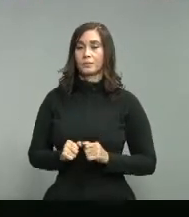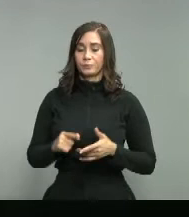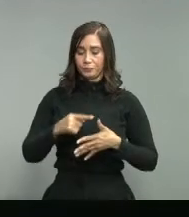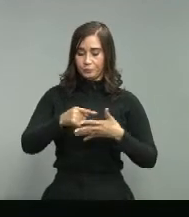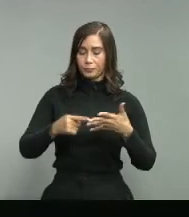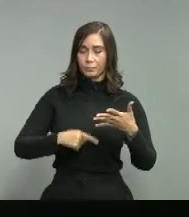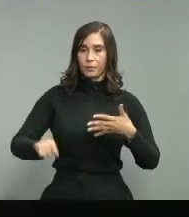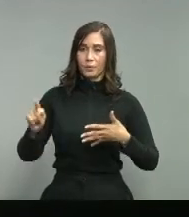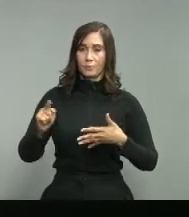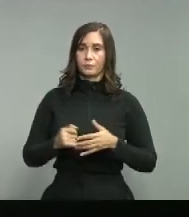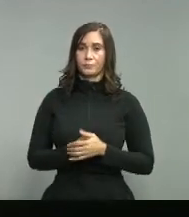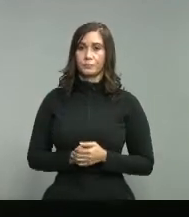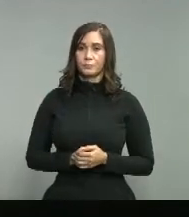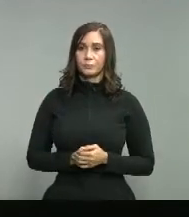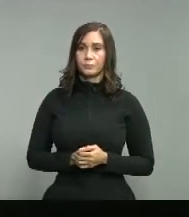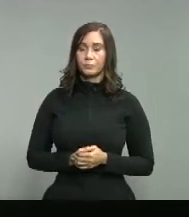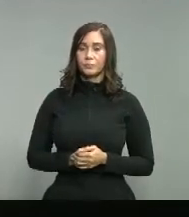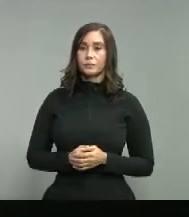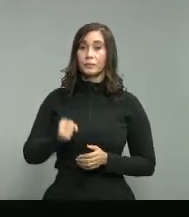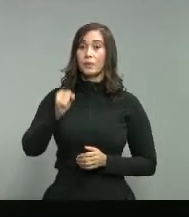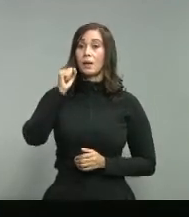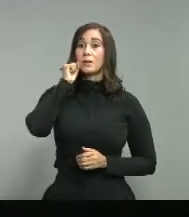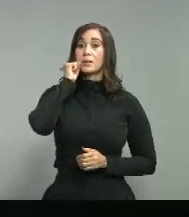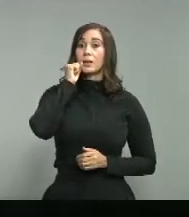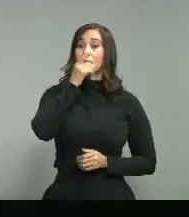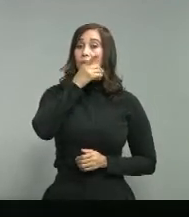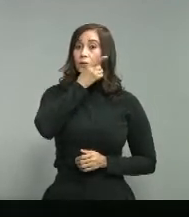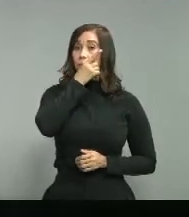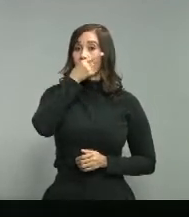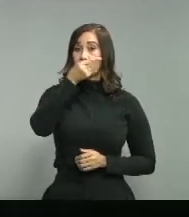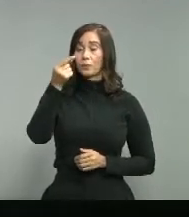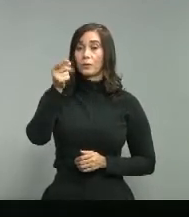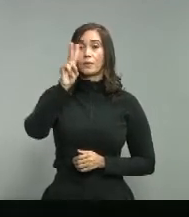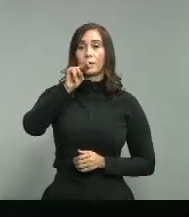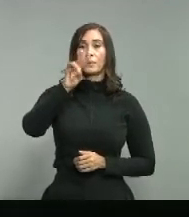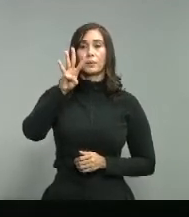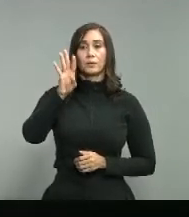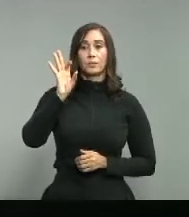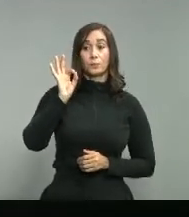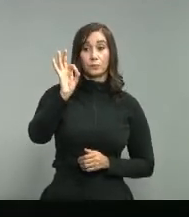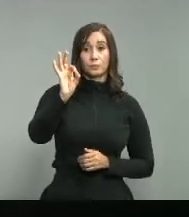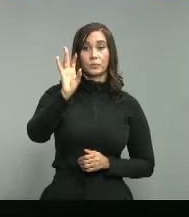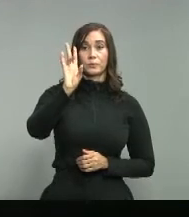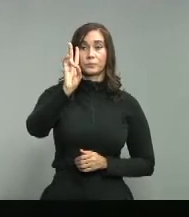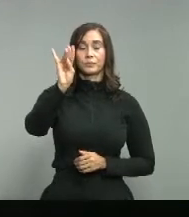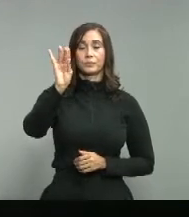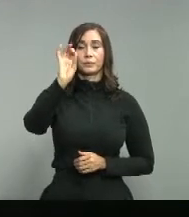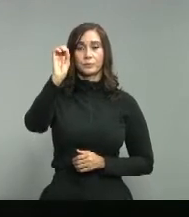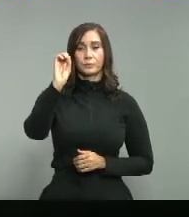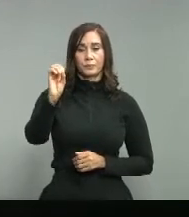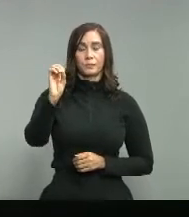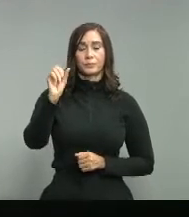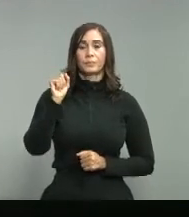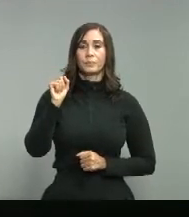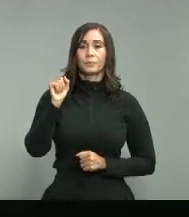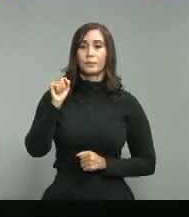Santo Domingo de Guzmán 24.72%